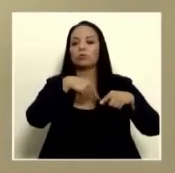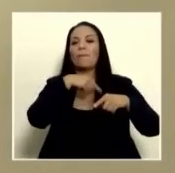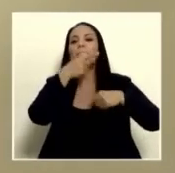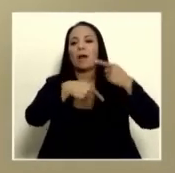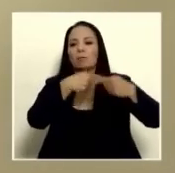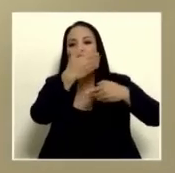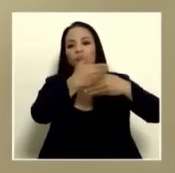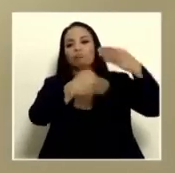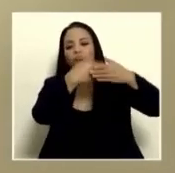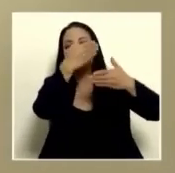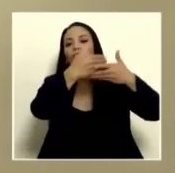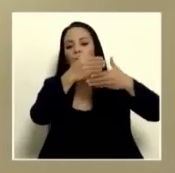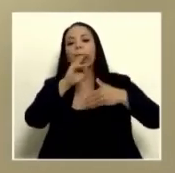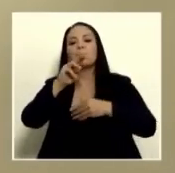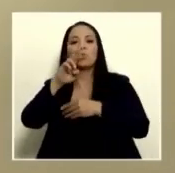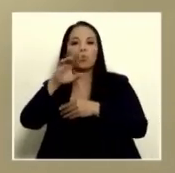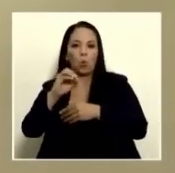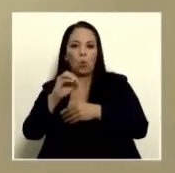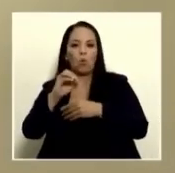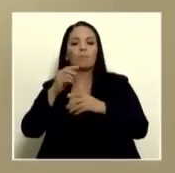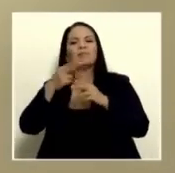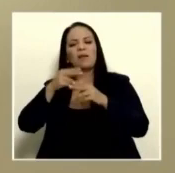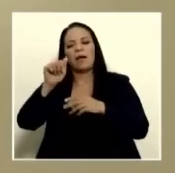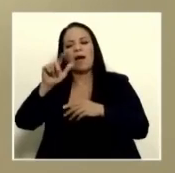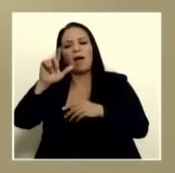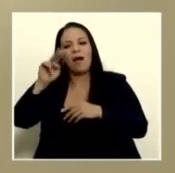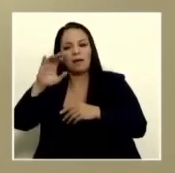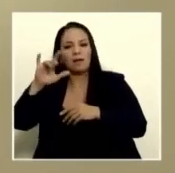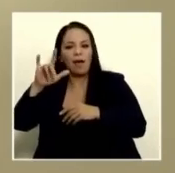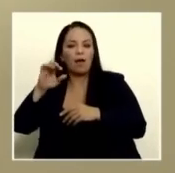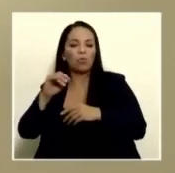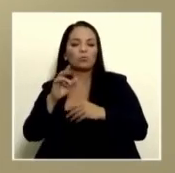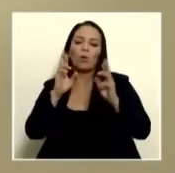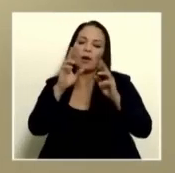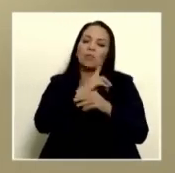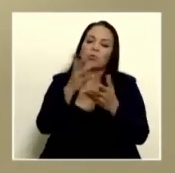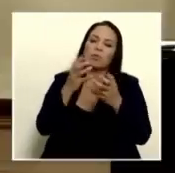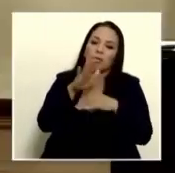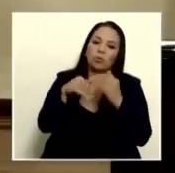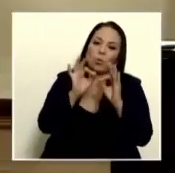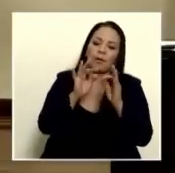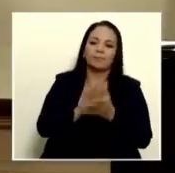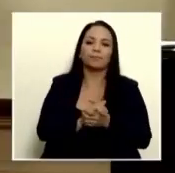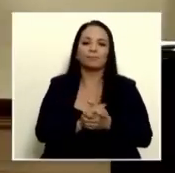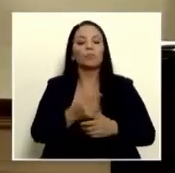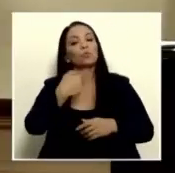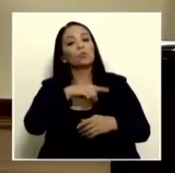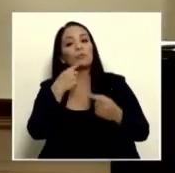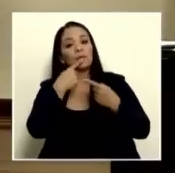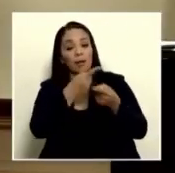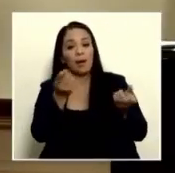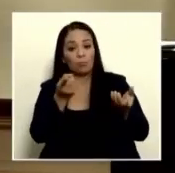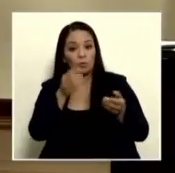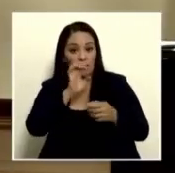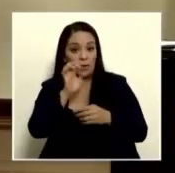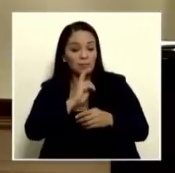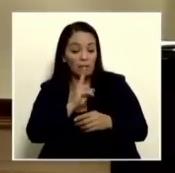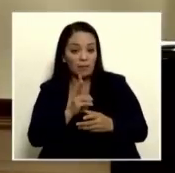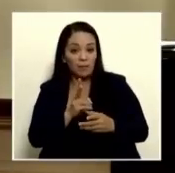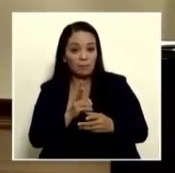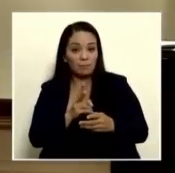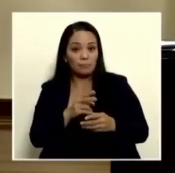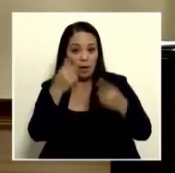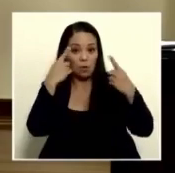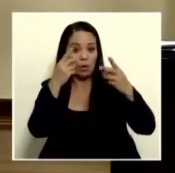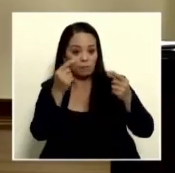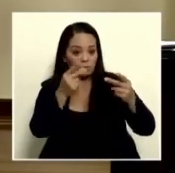un muro anclado Dios primero y Dios mediante todo salga como lo hemos planificado y para eso declaramos la emergencia para poder